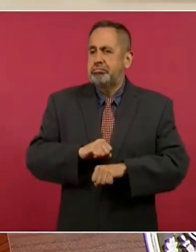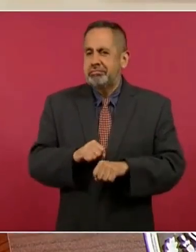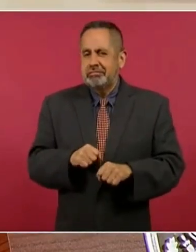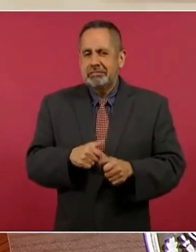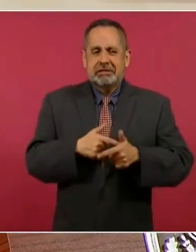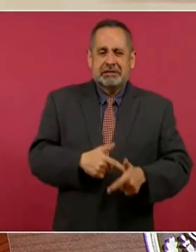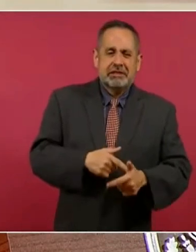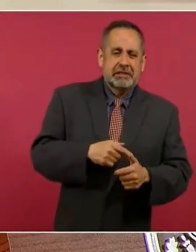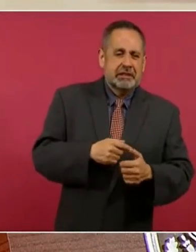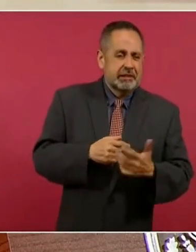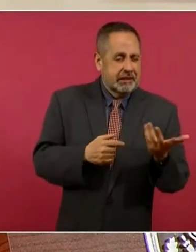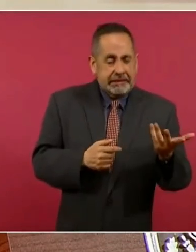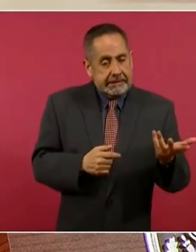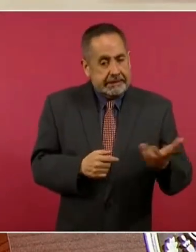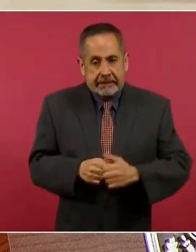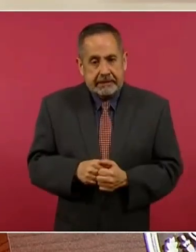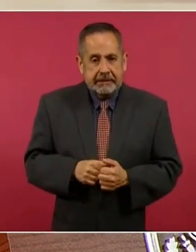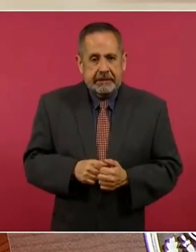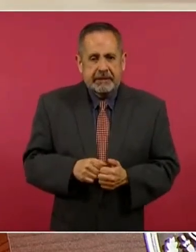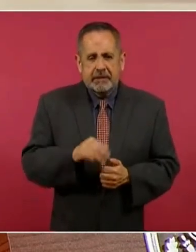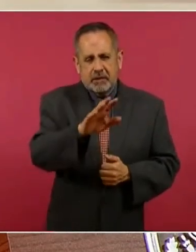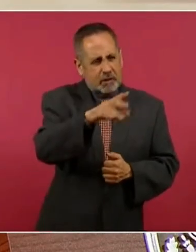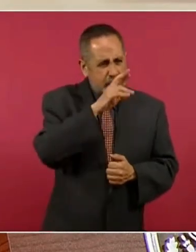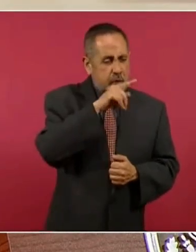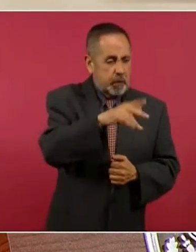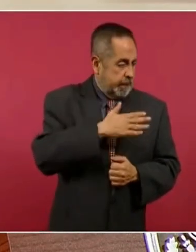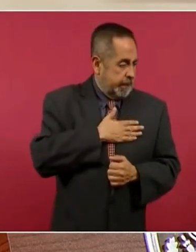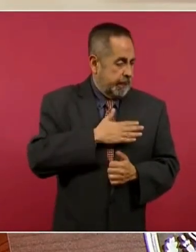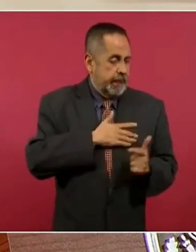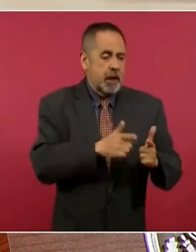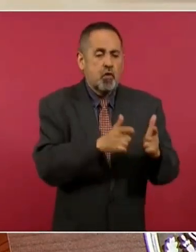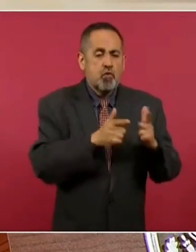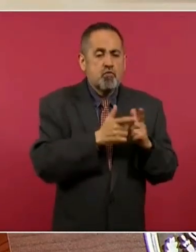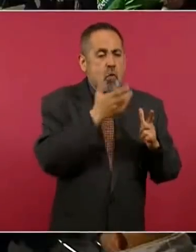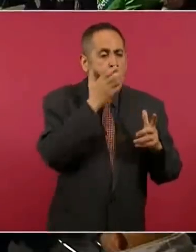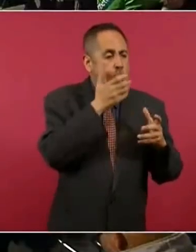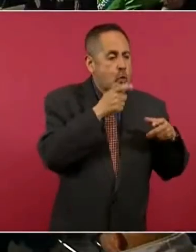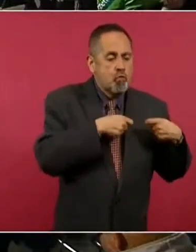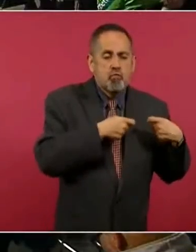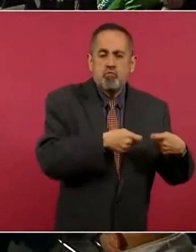y el partido nuestro el partido conservador